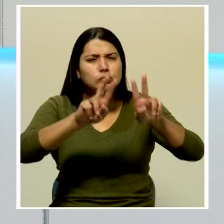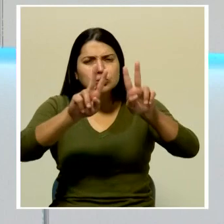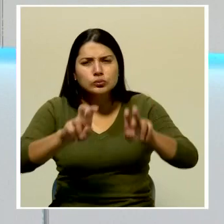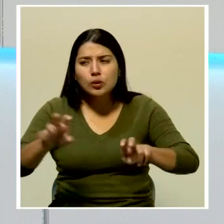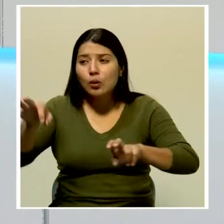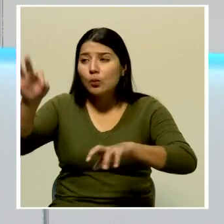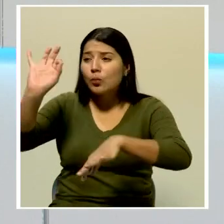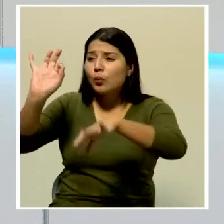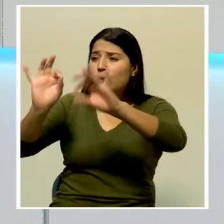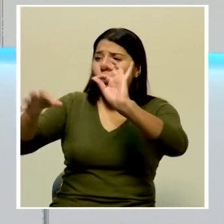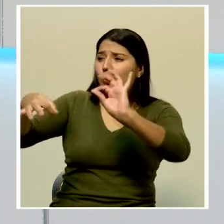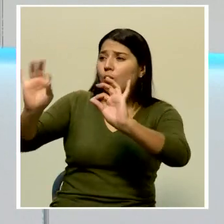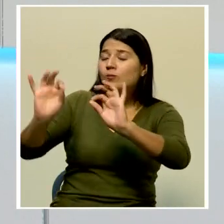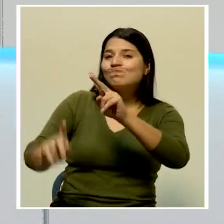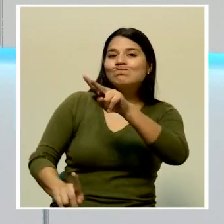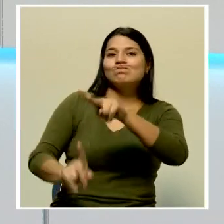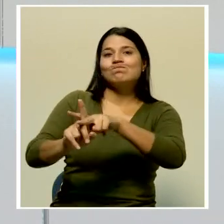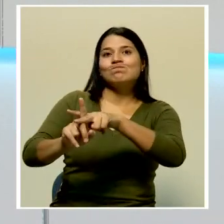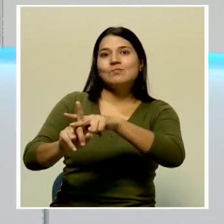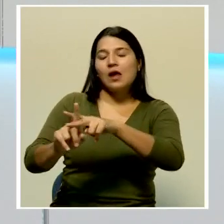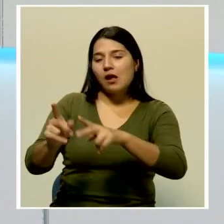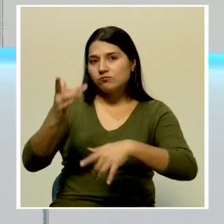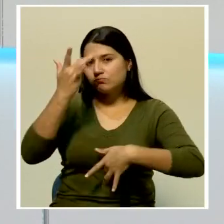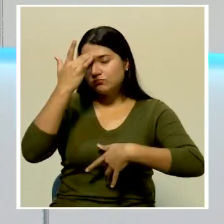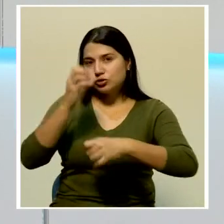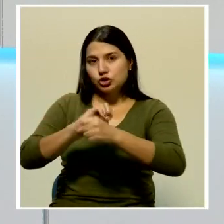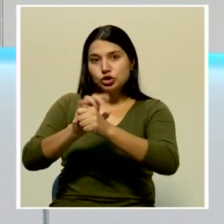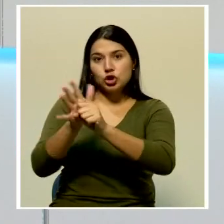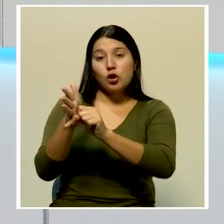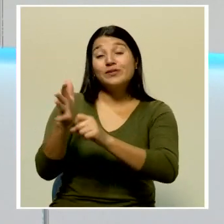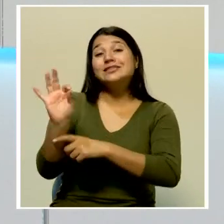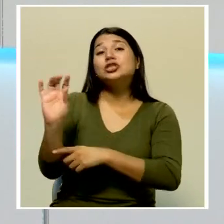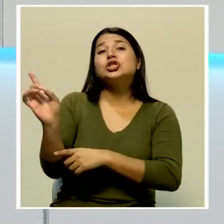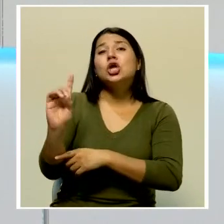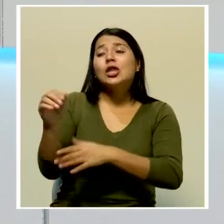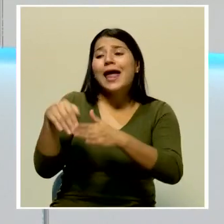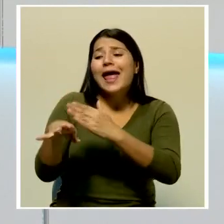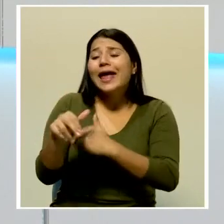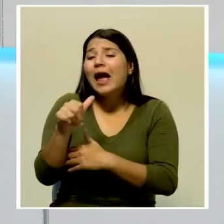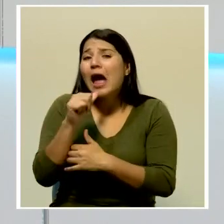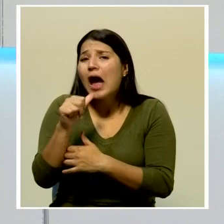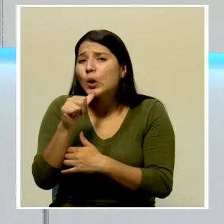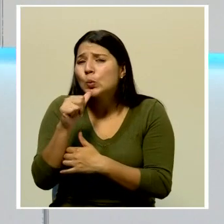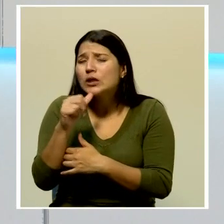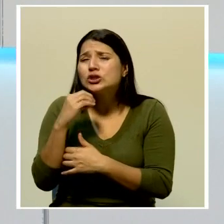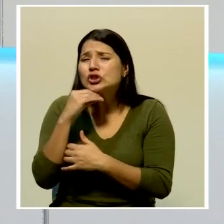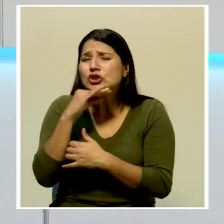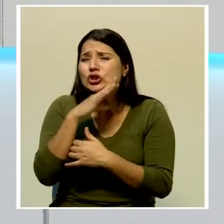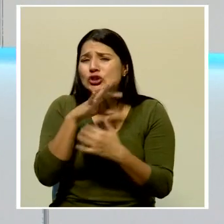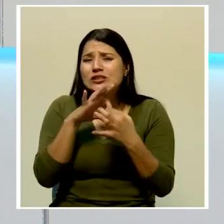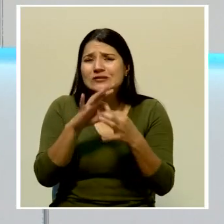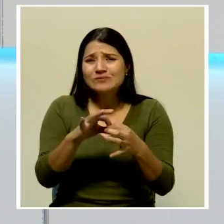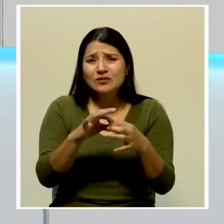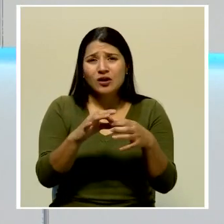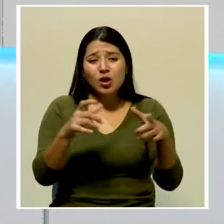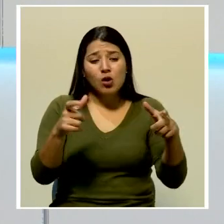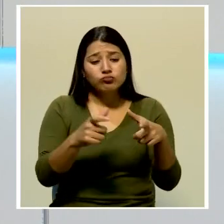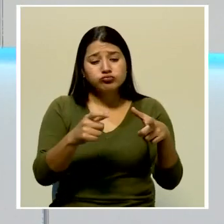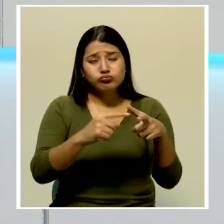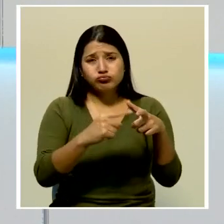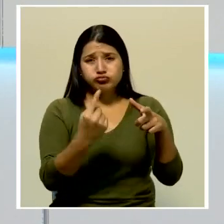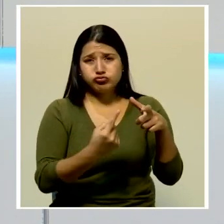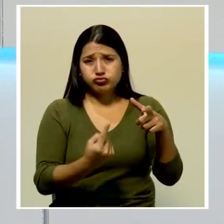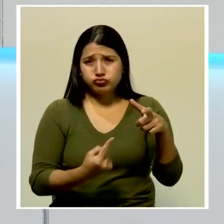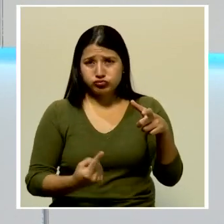presencia del SARS-CoV-2 en aguas residuales y también un aumento de casos. Este